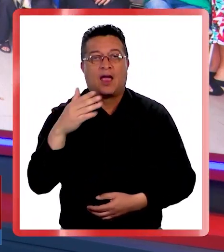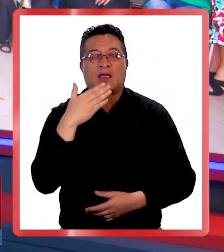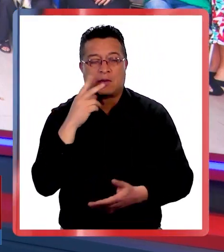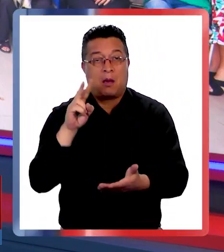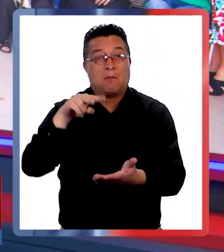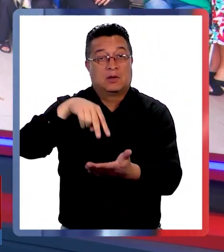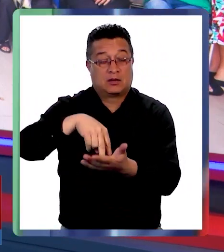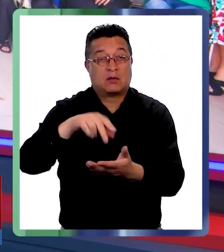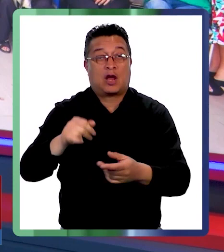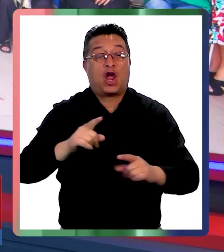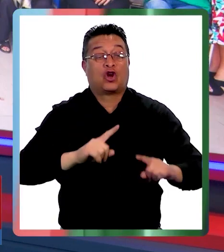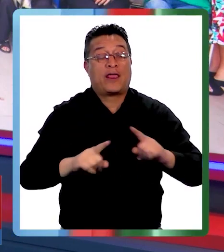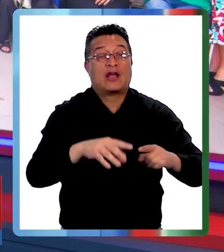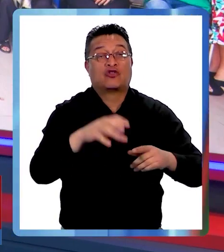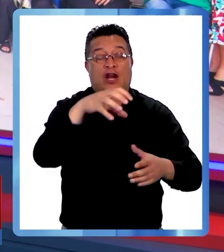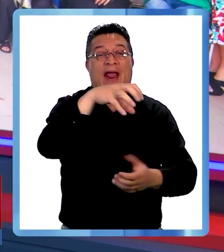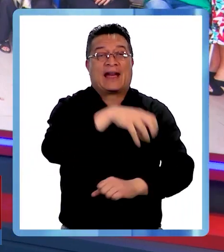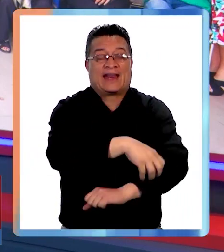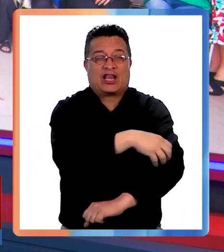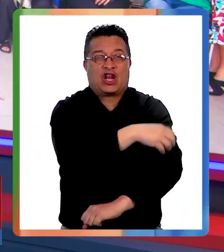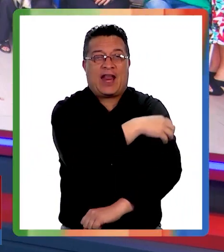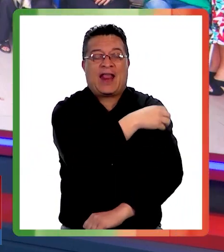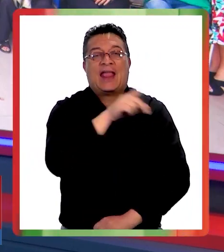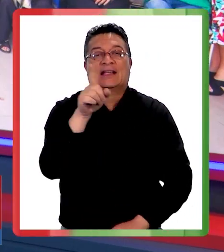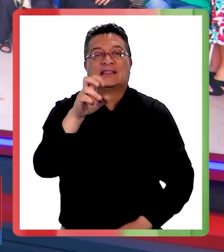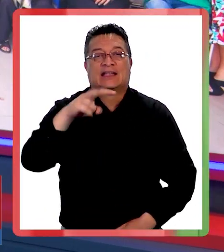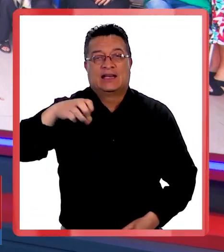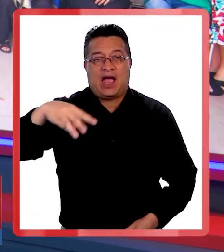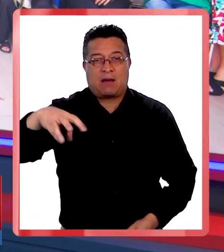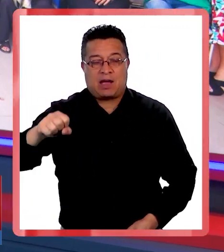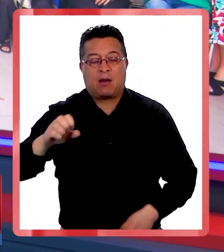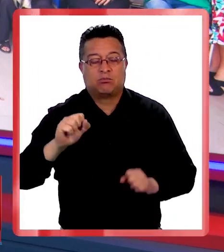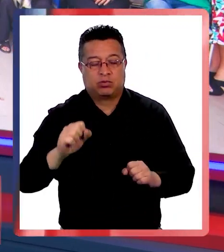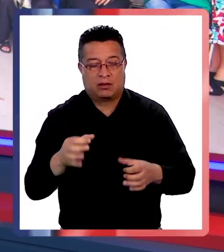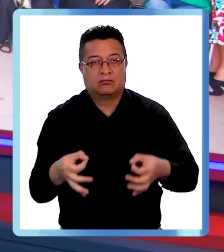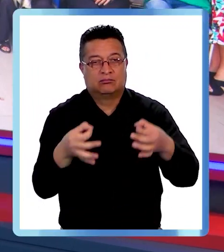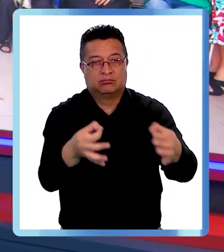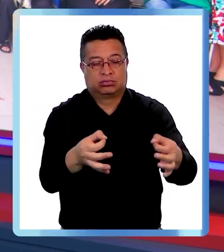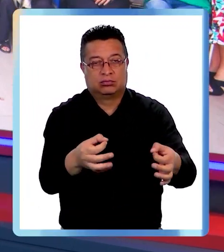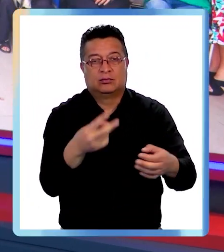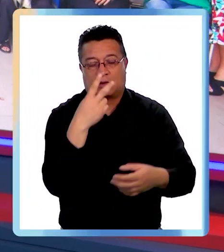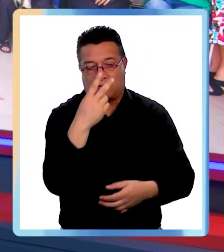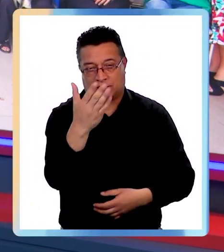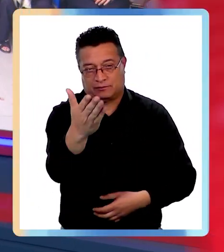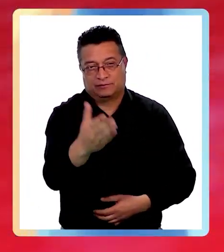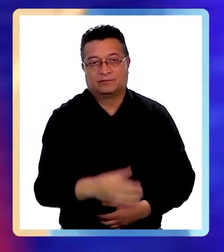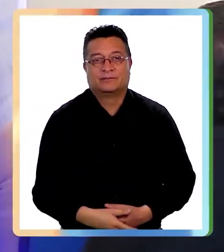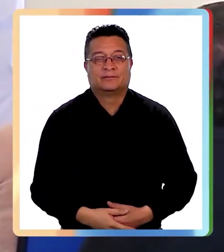presencialmente en las coordinaciones regionales de Cenama. Los detalles con la nota de BTV.